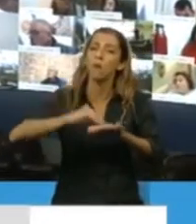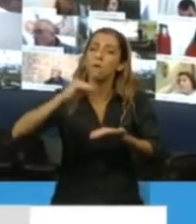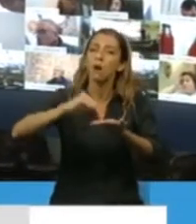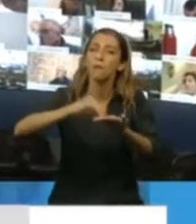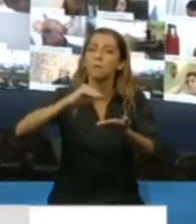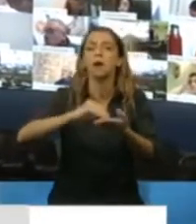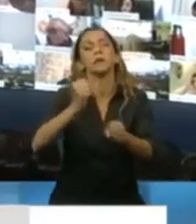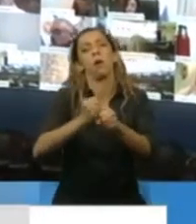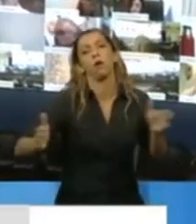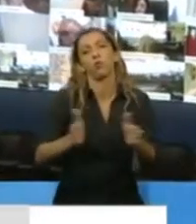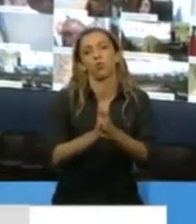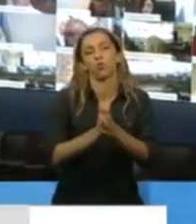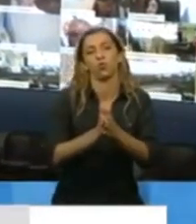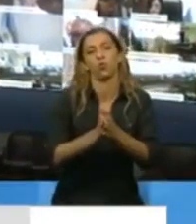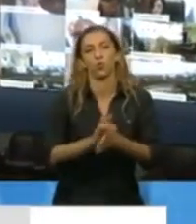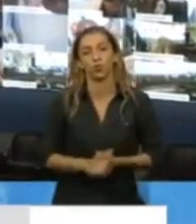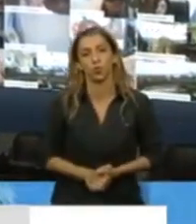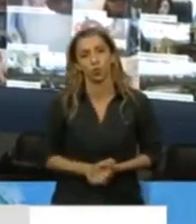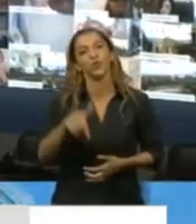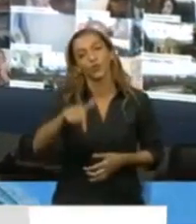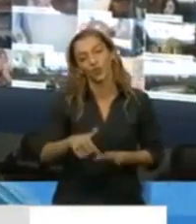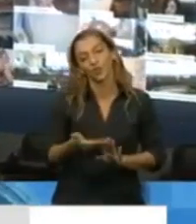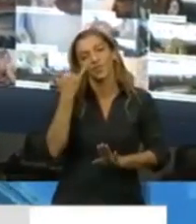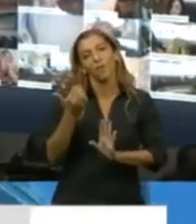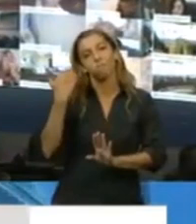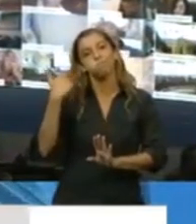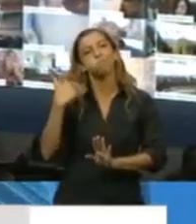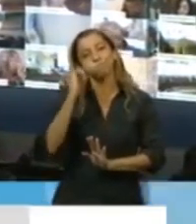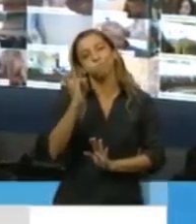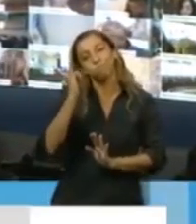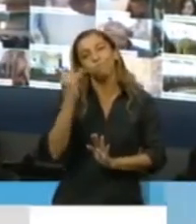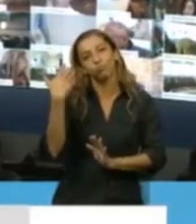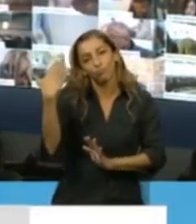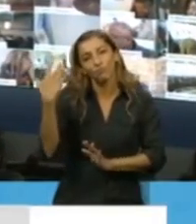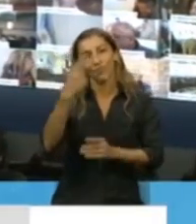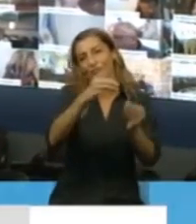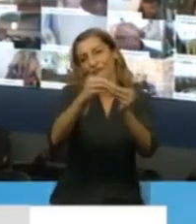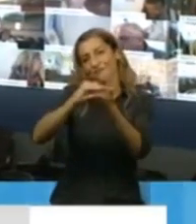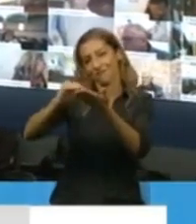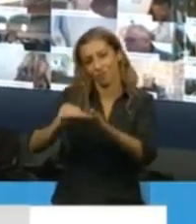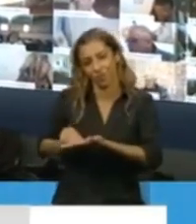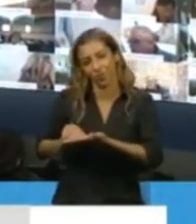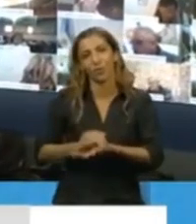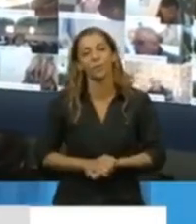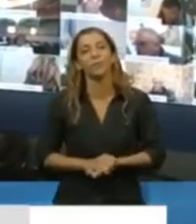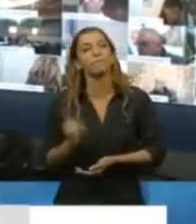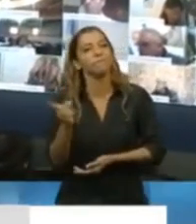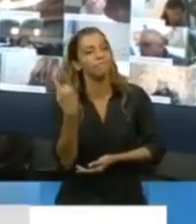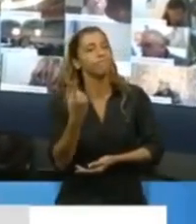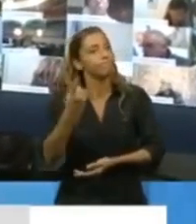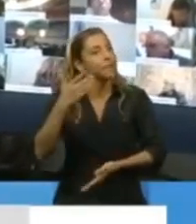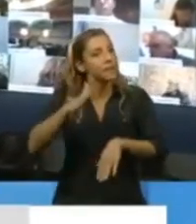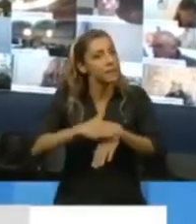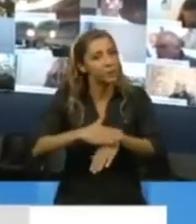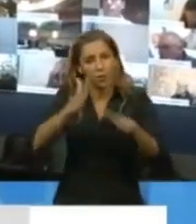noche, a lo largo de quienes me han precedido en el uso de la palabra, del que tenemos que asumir para llevar